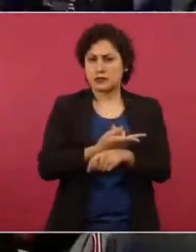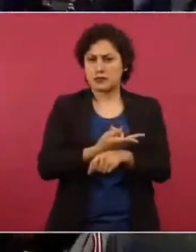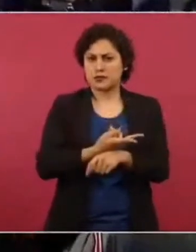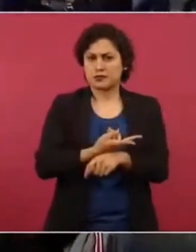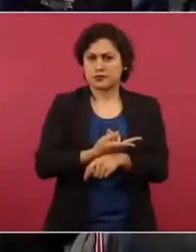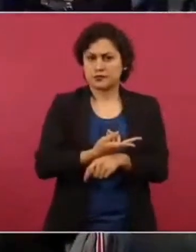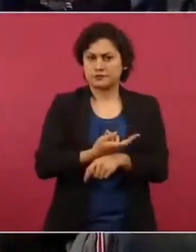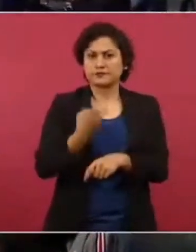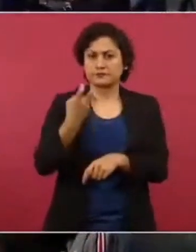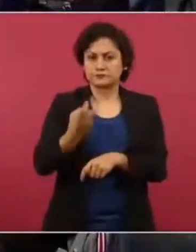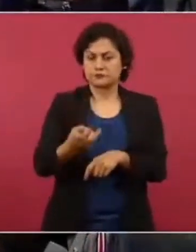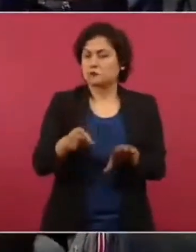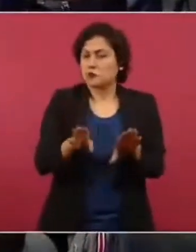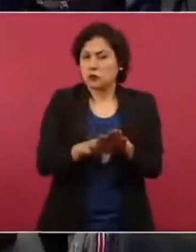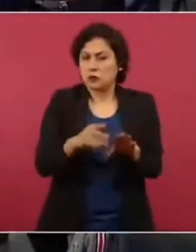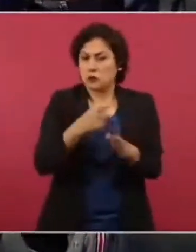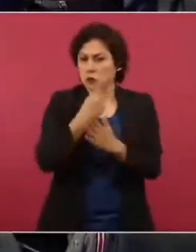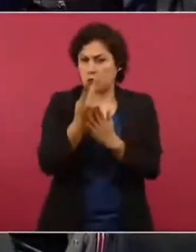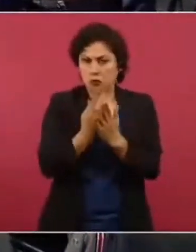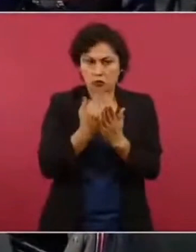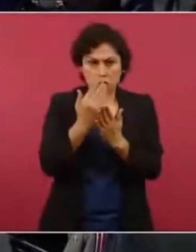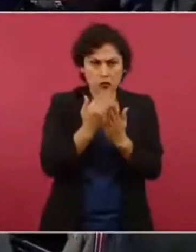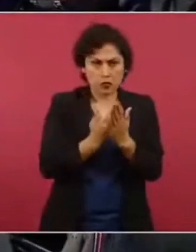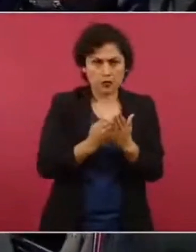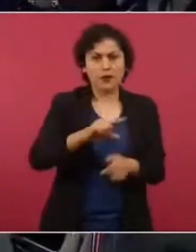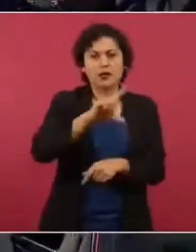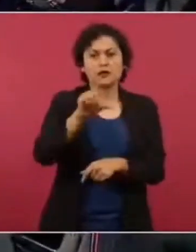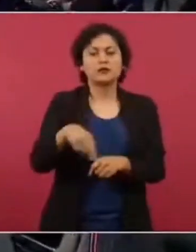se sustenta y luego Leti.